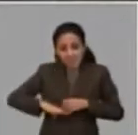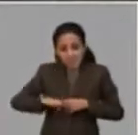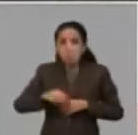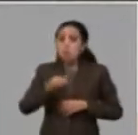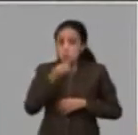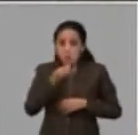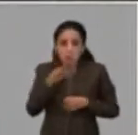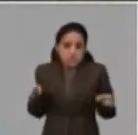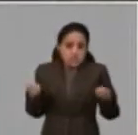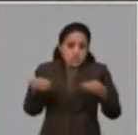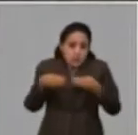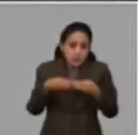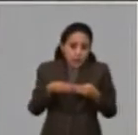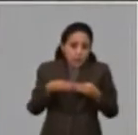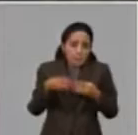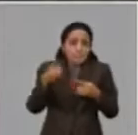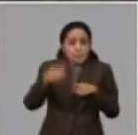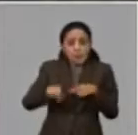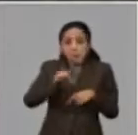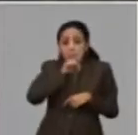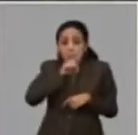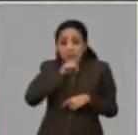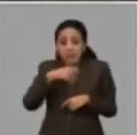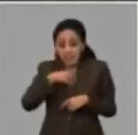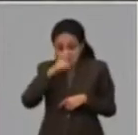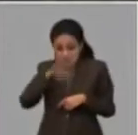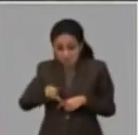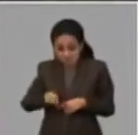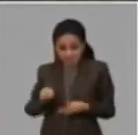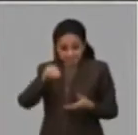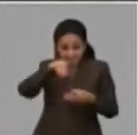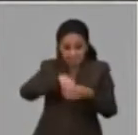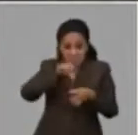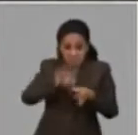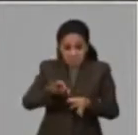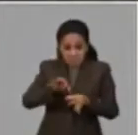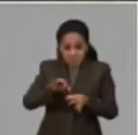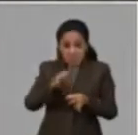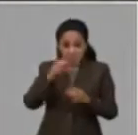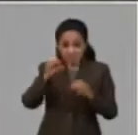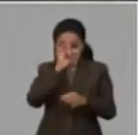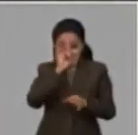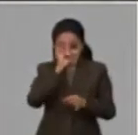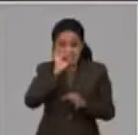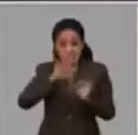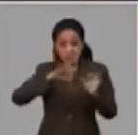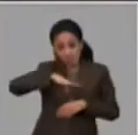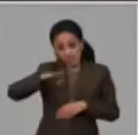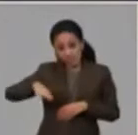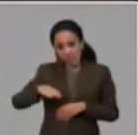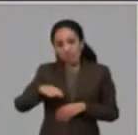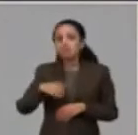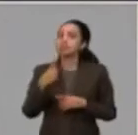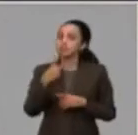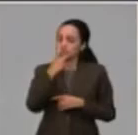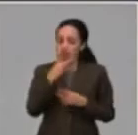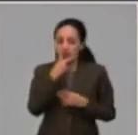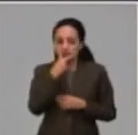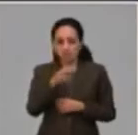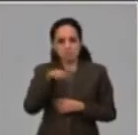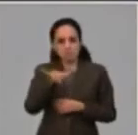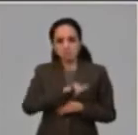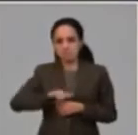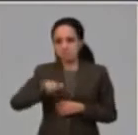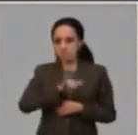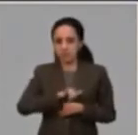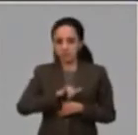cerrado, pero estas madres que tienen esos niños en esos círculos también son beneficiarias de ese tratamiento. Si reciben el tratamiento, 100% de salario el primer mes,